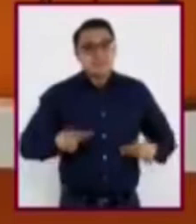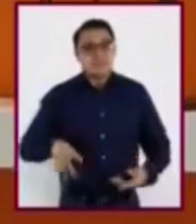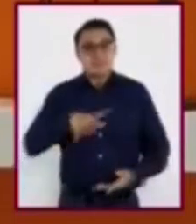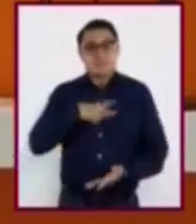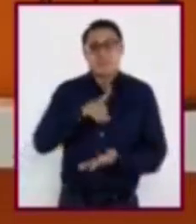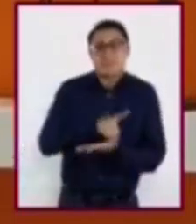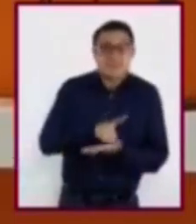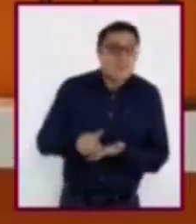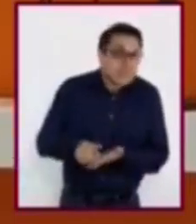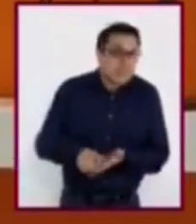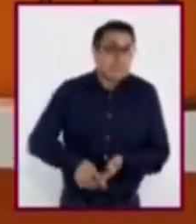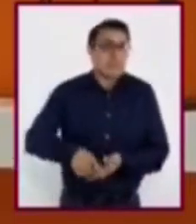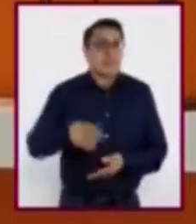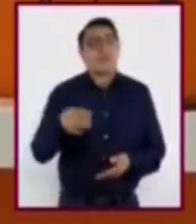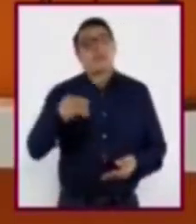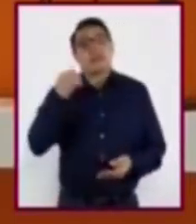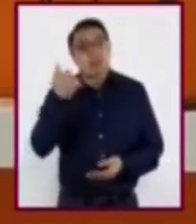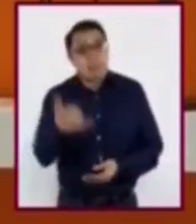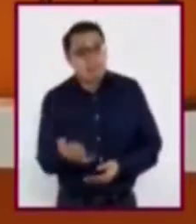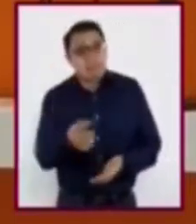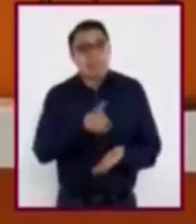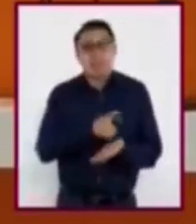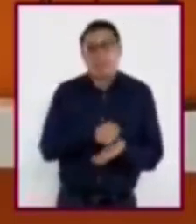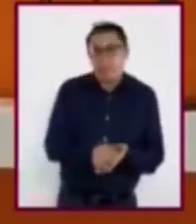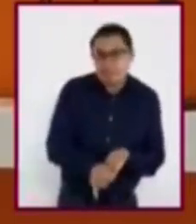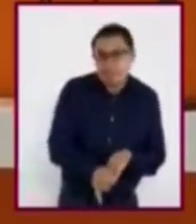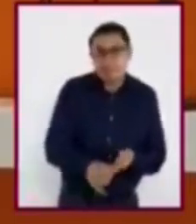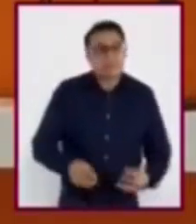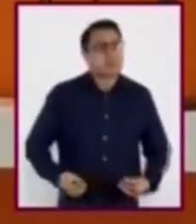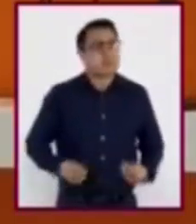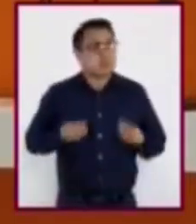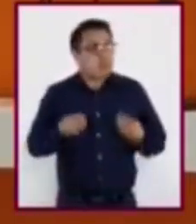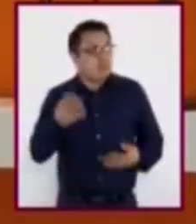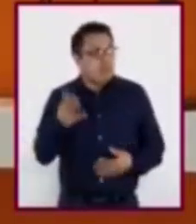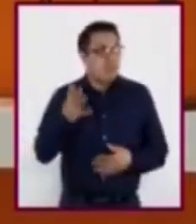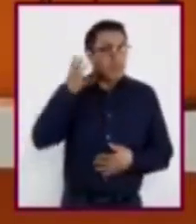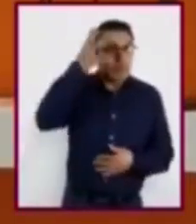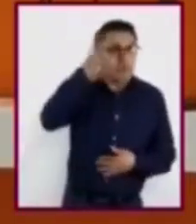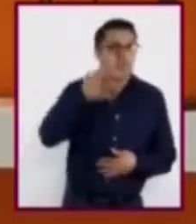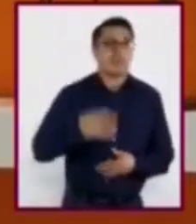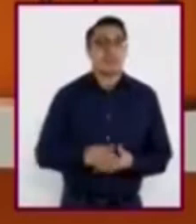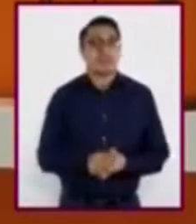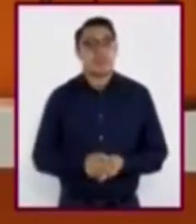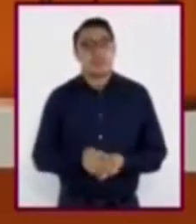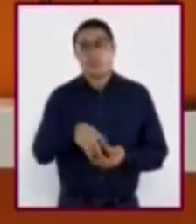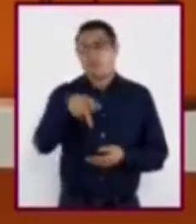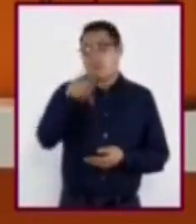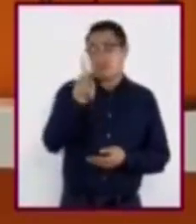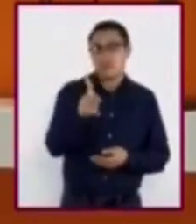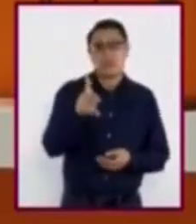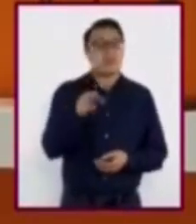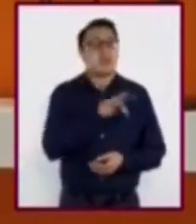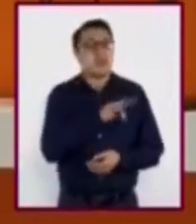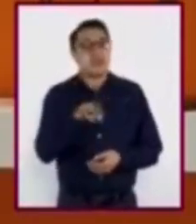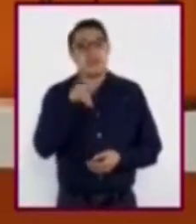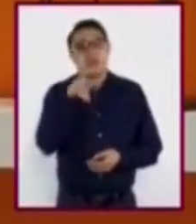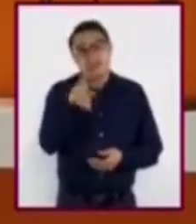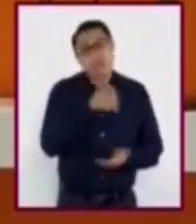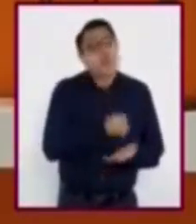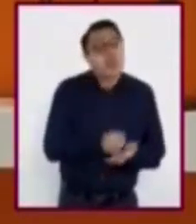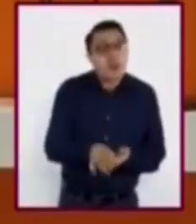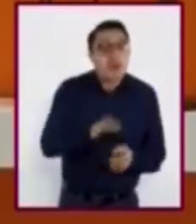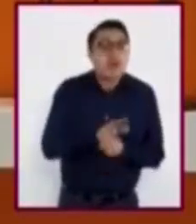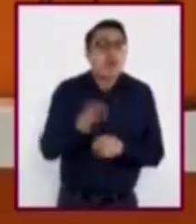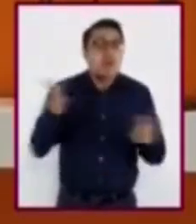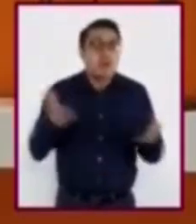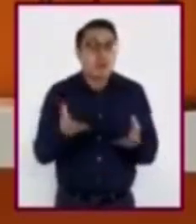mismo y de decidir su destino mediante sus acciones. Sin embargo, el poder decidir qué hacer